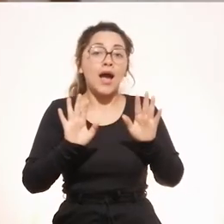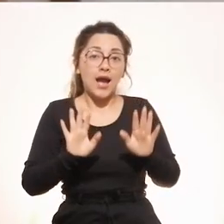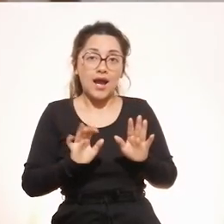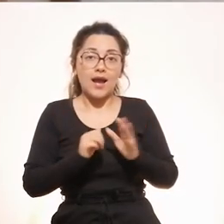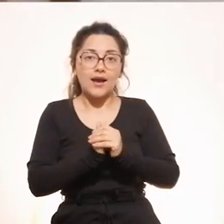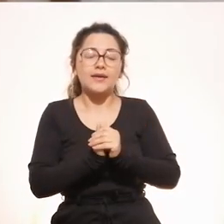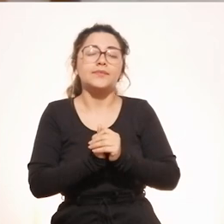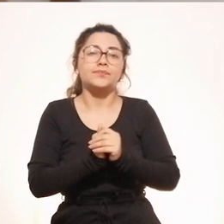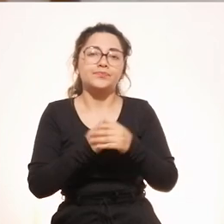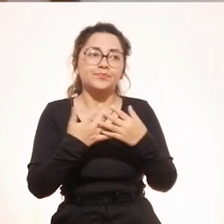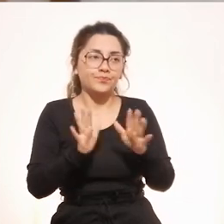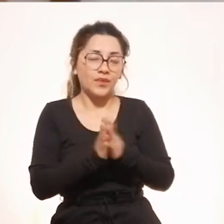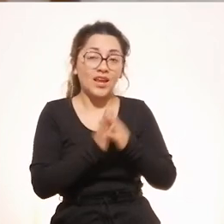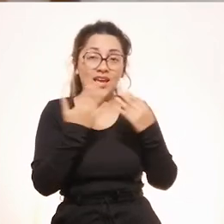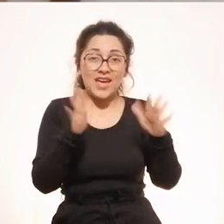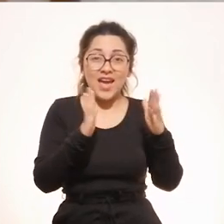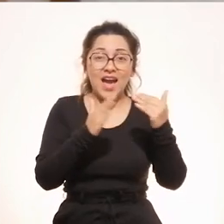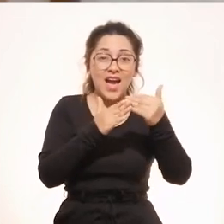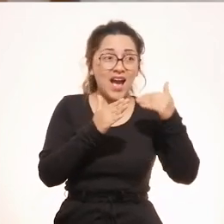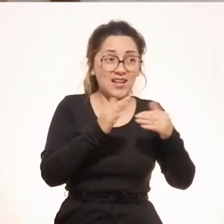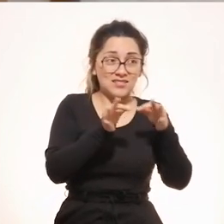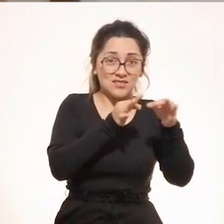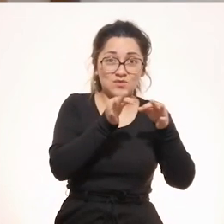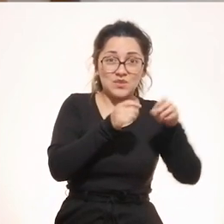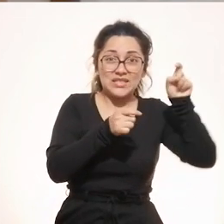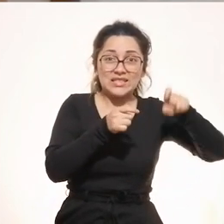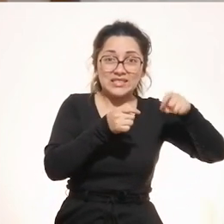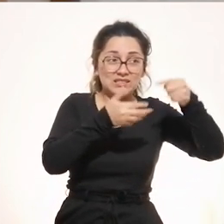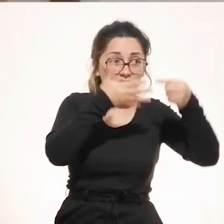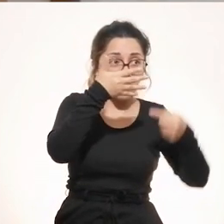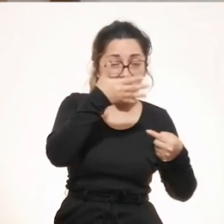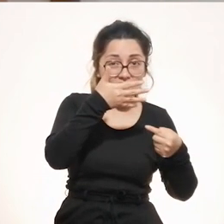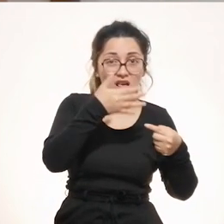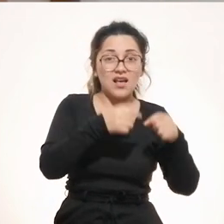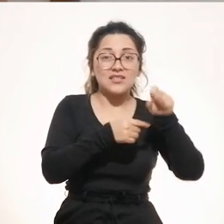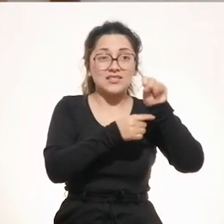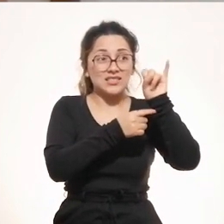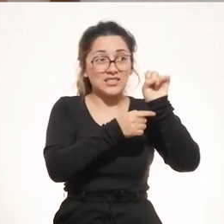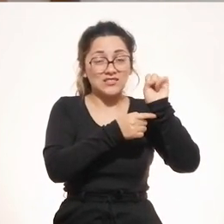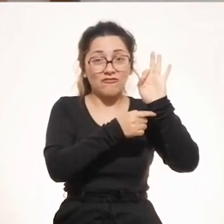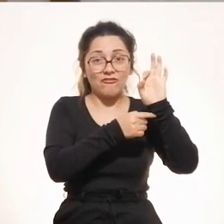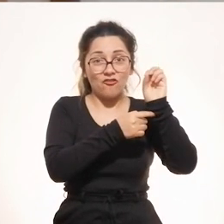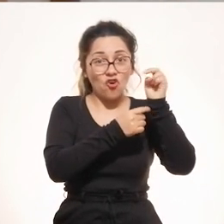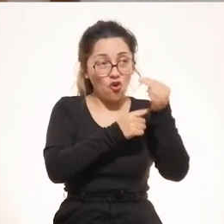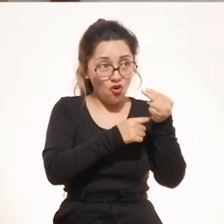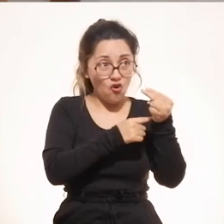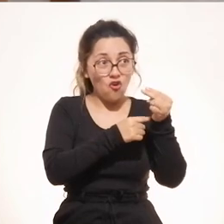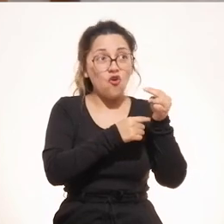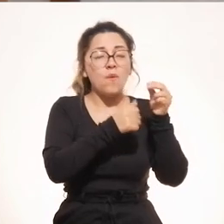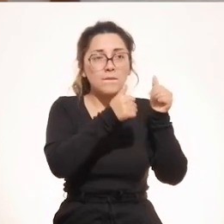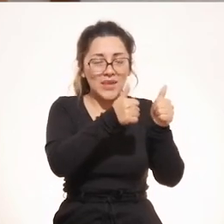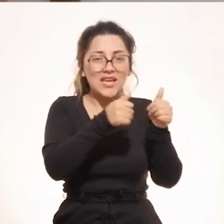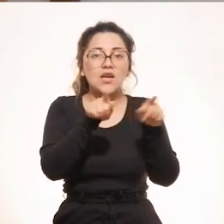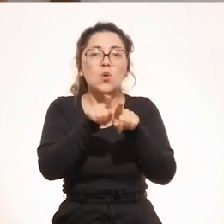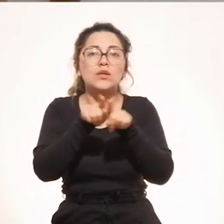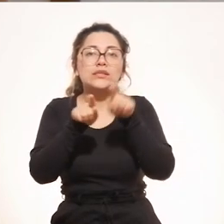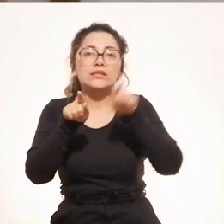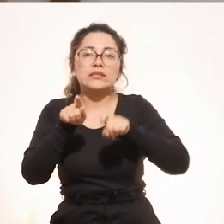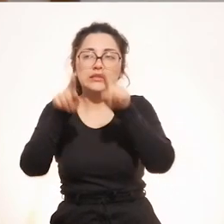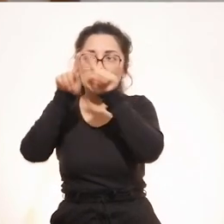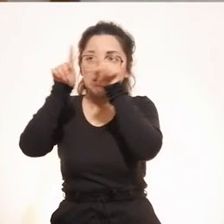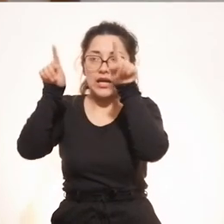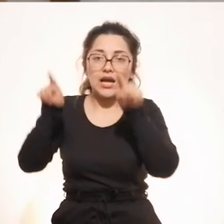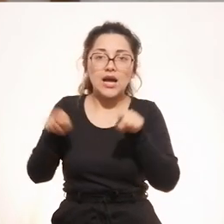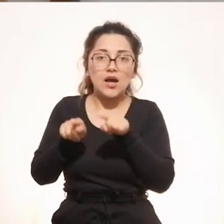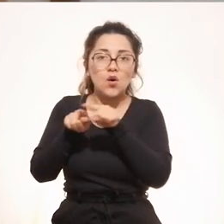Dentro de los requisitos adicionales que estamos pidiendo nosotros, aparte de tener la vigencia de inscripción en el SIFOC, estamos solicitando